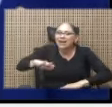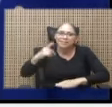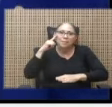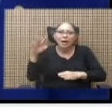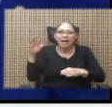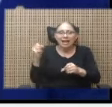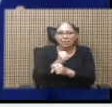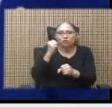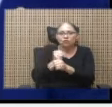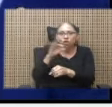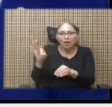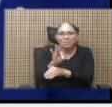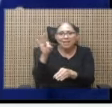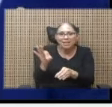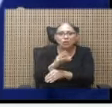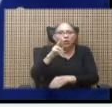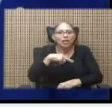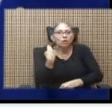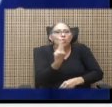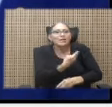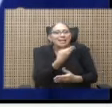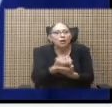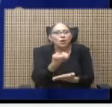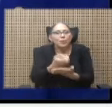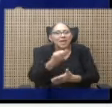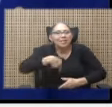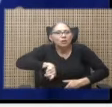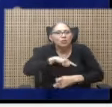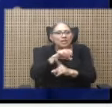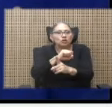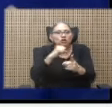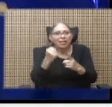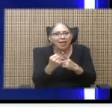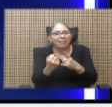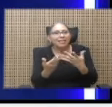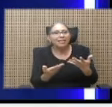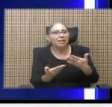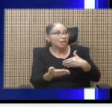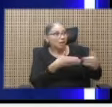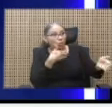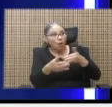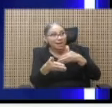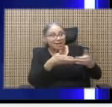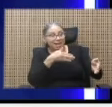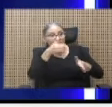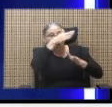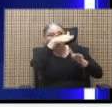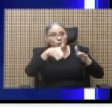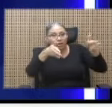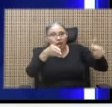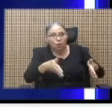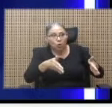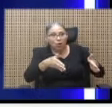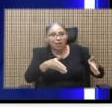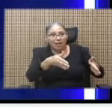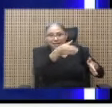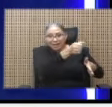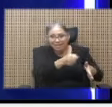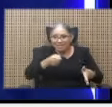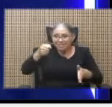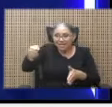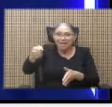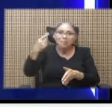funcionamiento de nuestra economía y nuestra sociedad. Pero cualquier contralor que llegue a desempeñar ese puesto con,